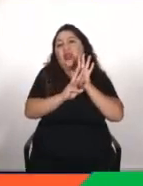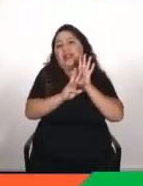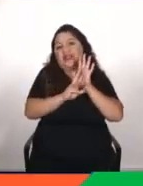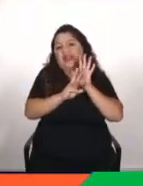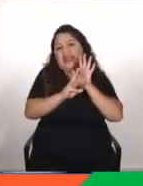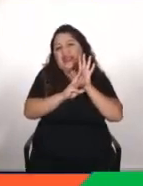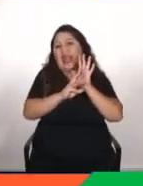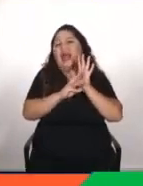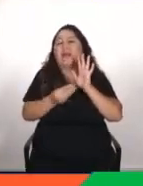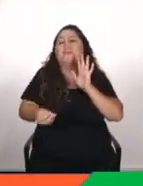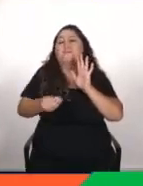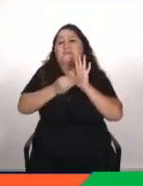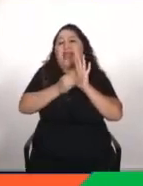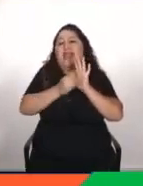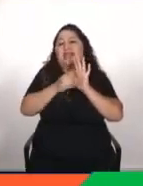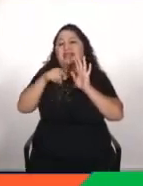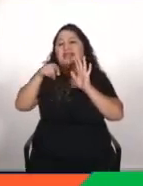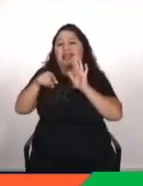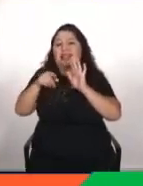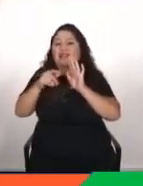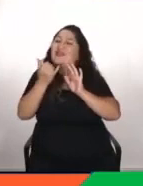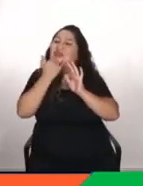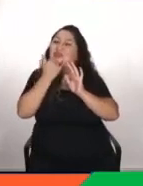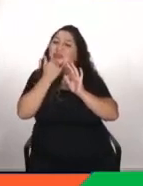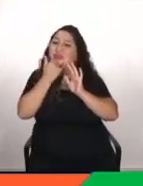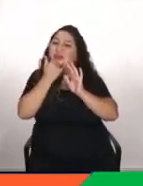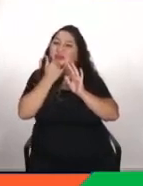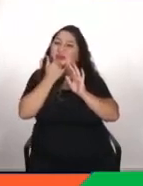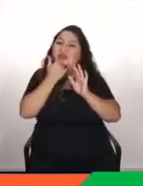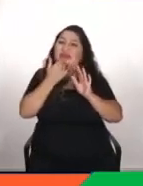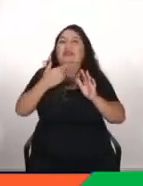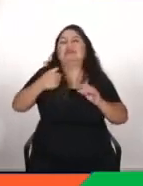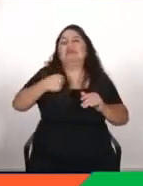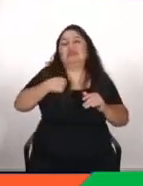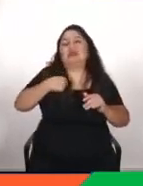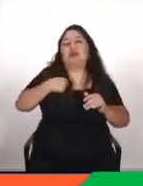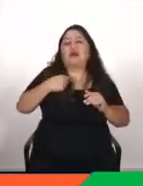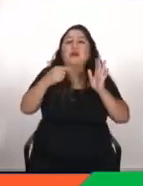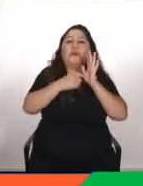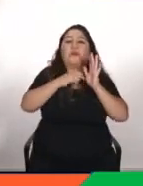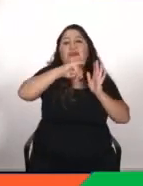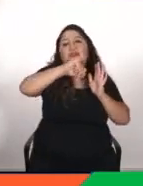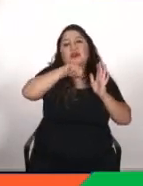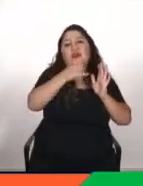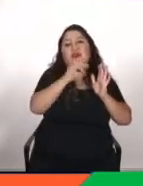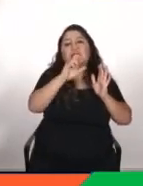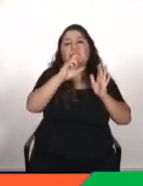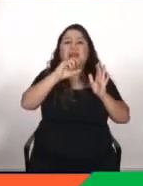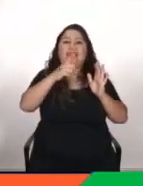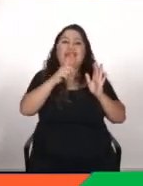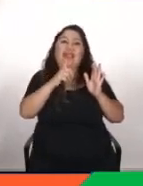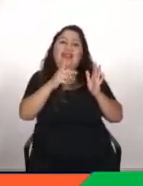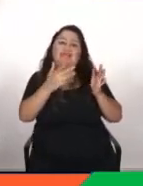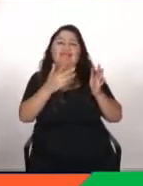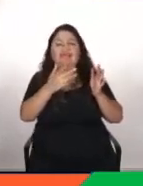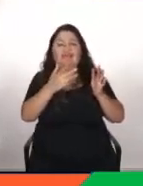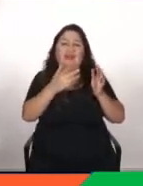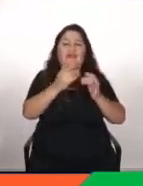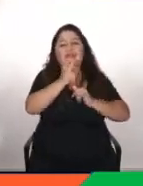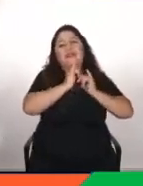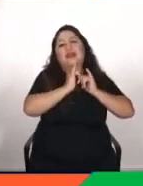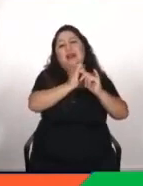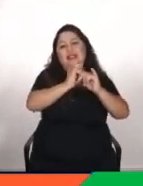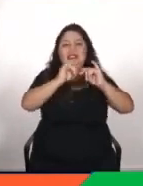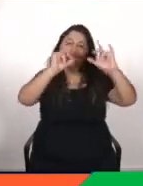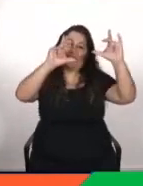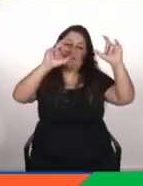campo y digo bueno pues ya que me llamo así tengo que aprovechar esto es que si no si me llamara .jpg pues estaría haciendo montaje de photoshop destinado